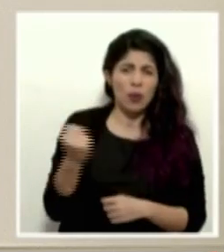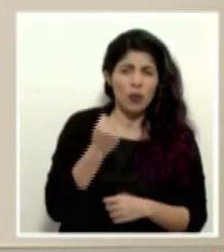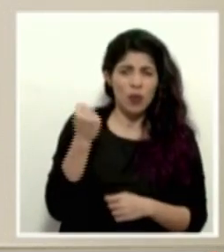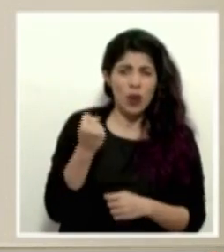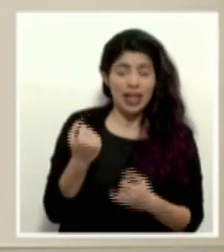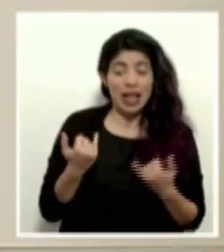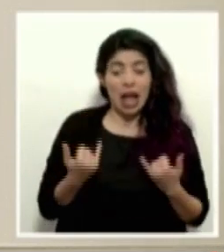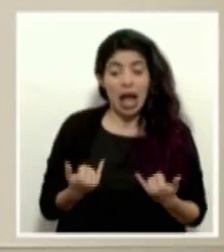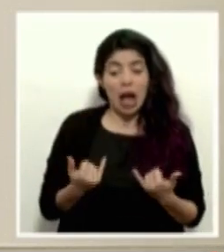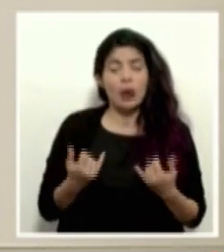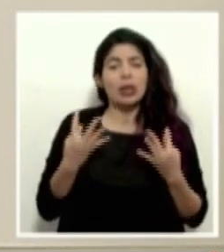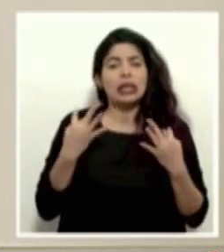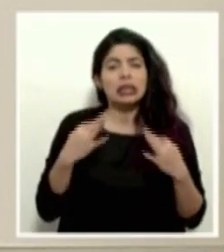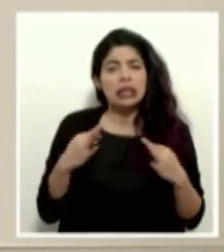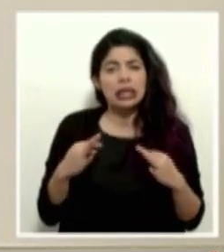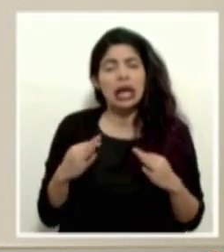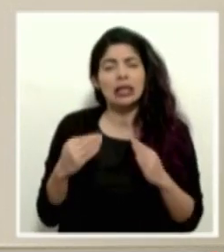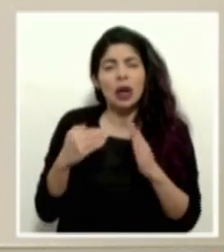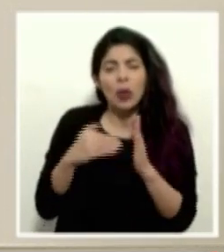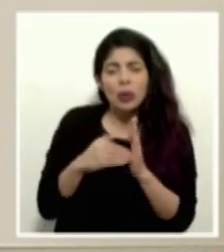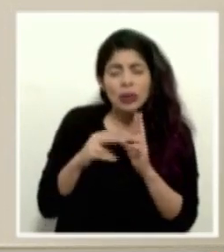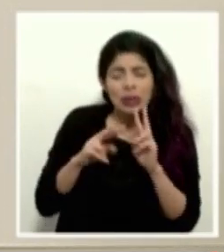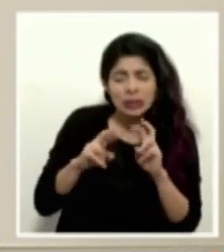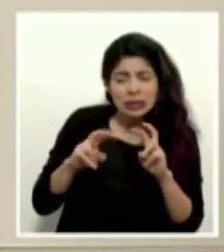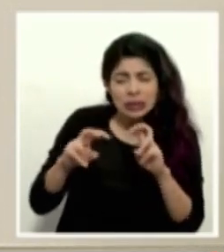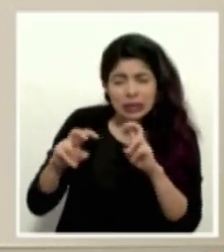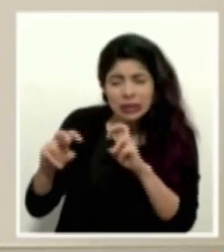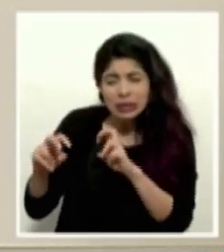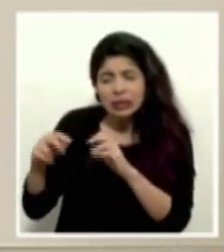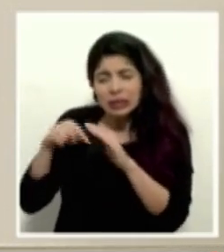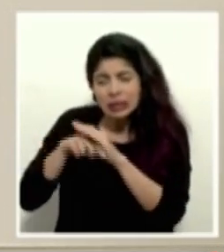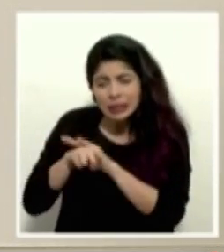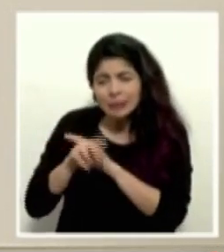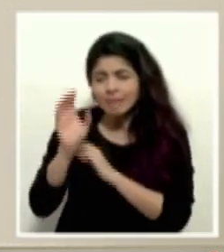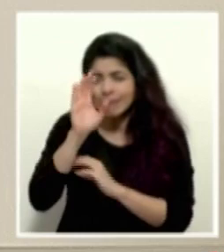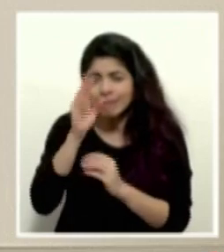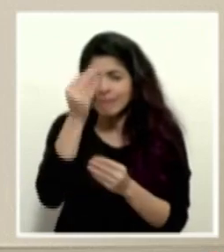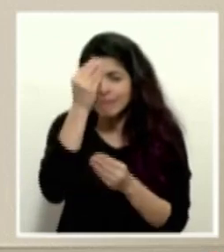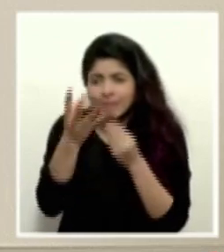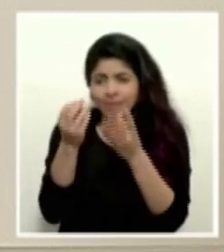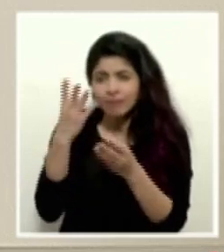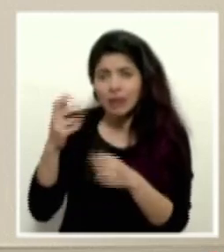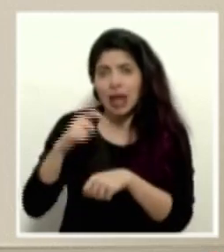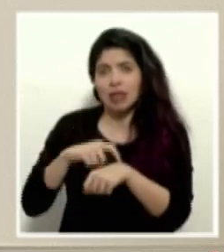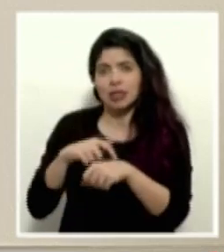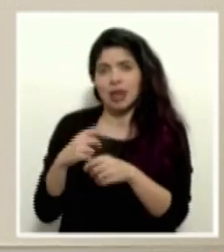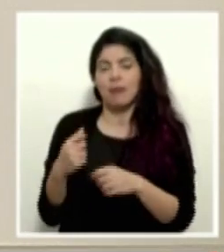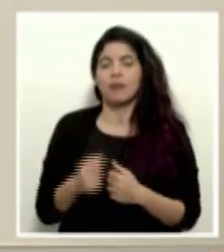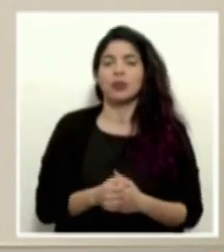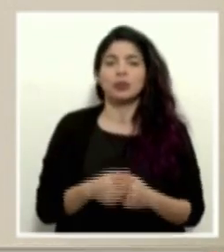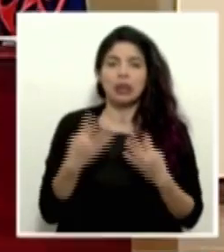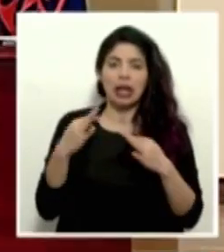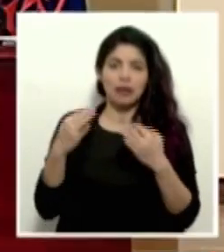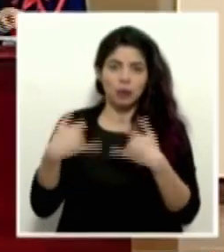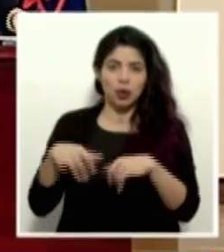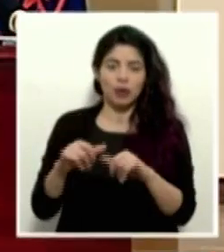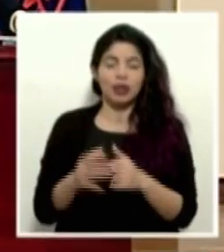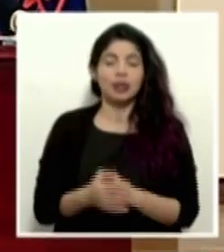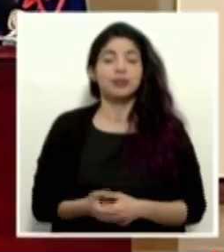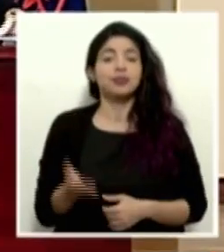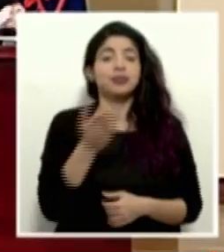estamos justamente pues tratando de recuperar al máximo esa capacidad de rastreo, de trazabilidad y notificación oportuna. Doctor Román Macaya.